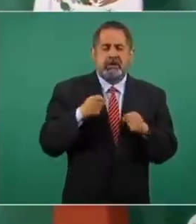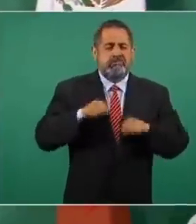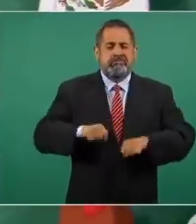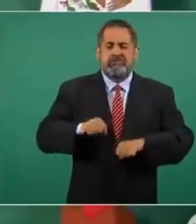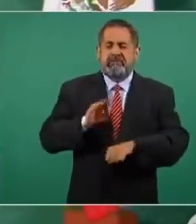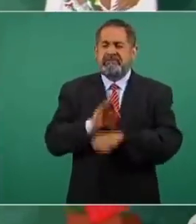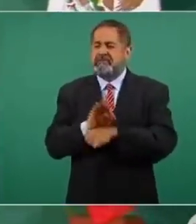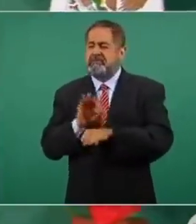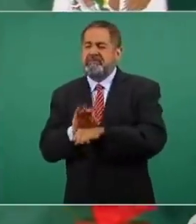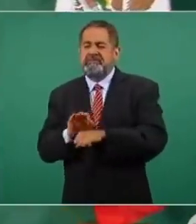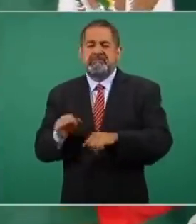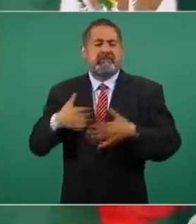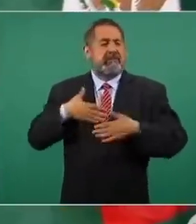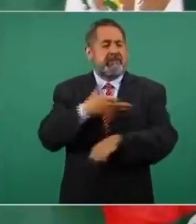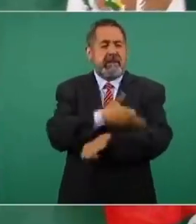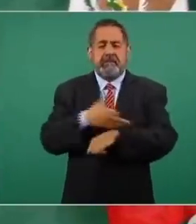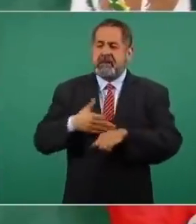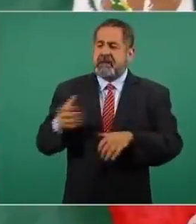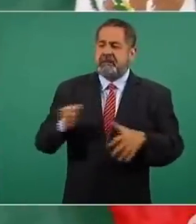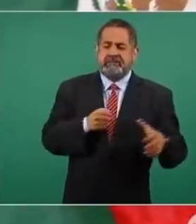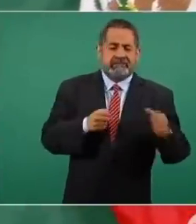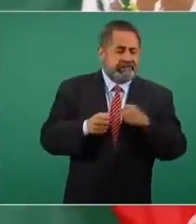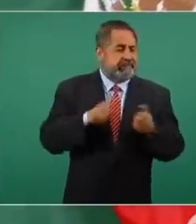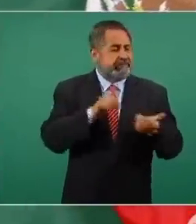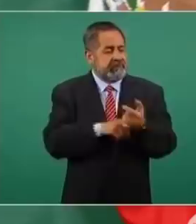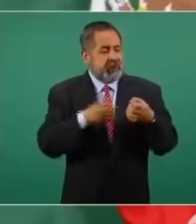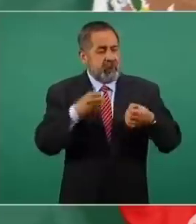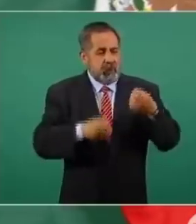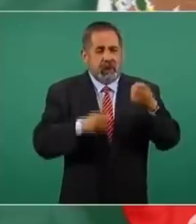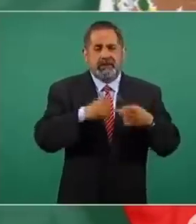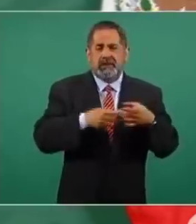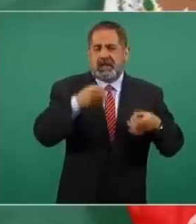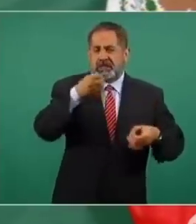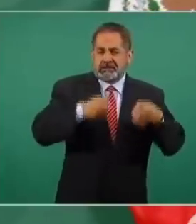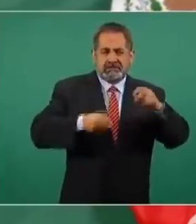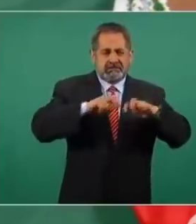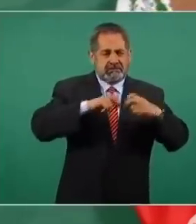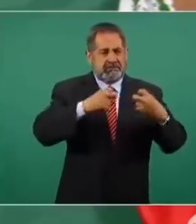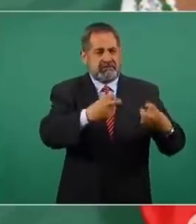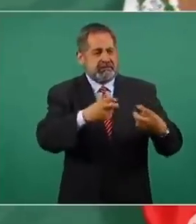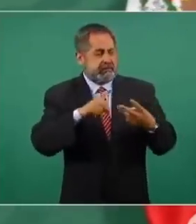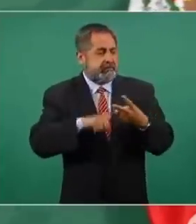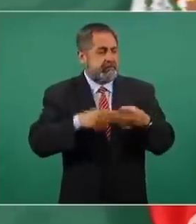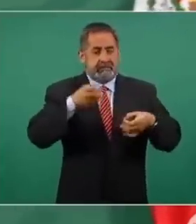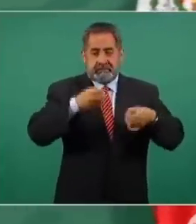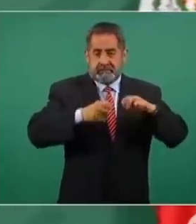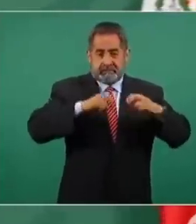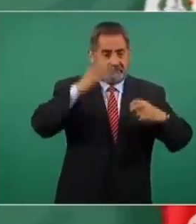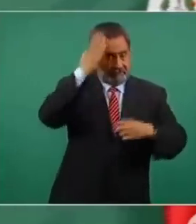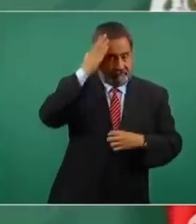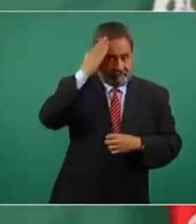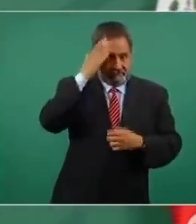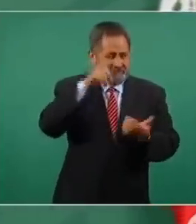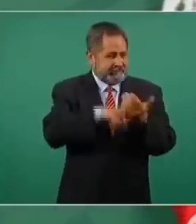en jueces, en magistrados, en ministros